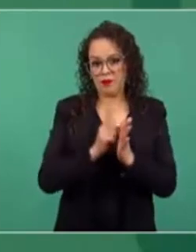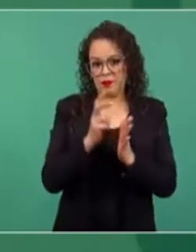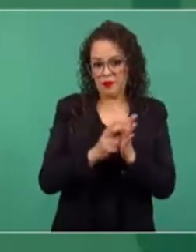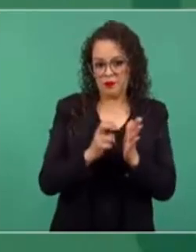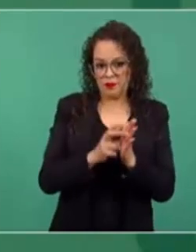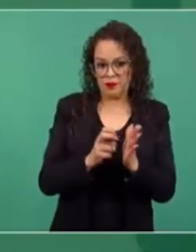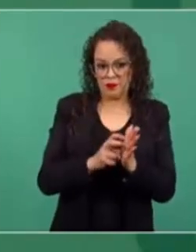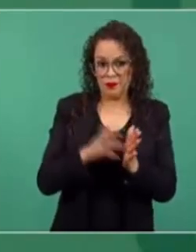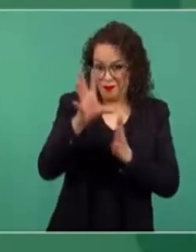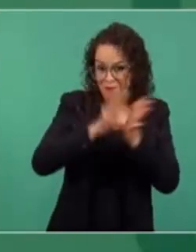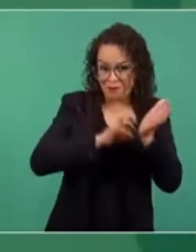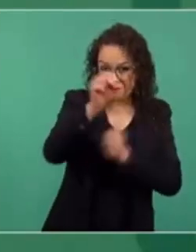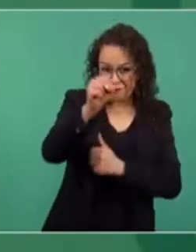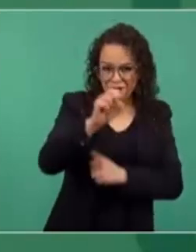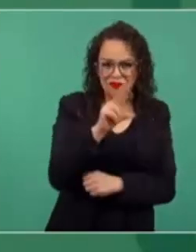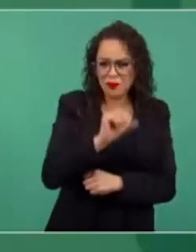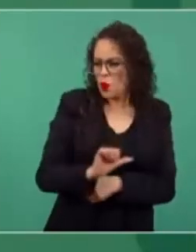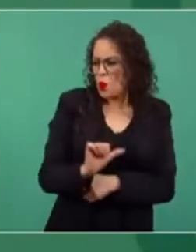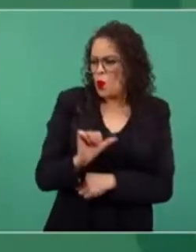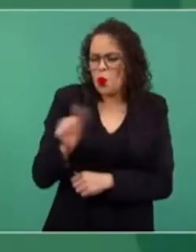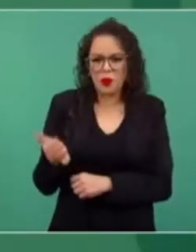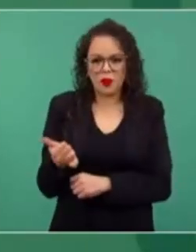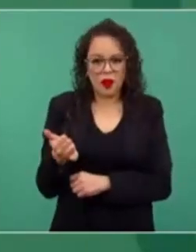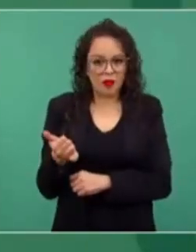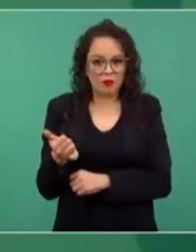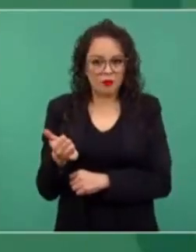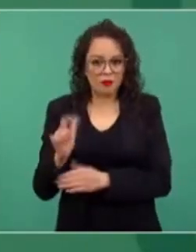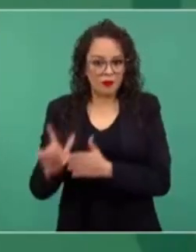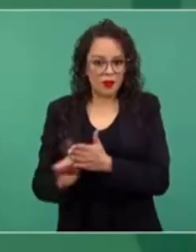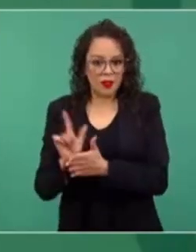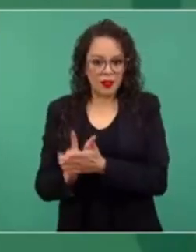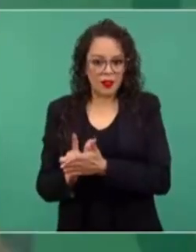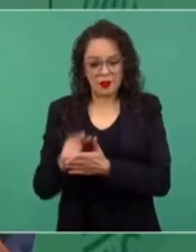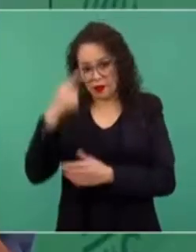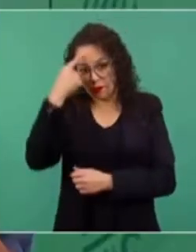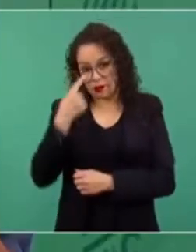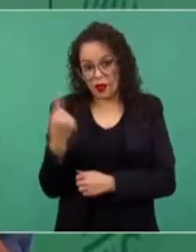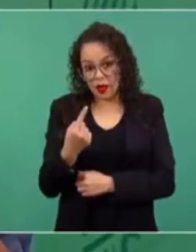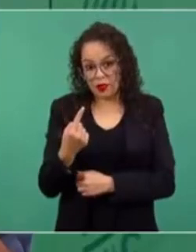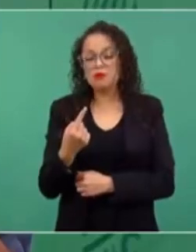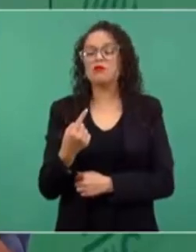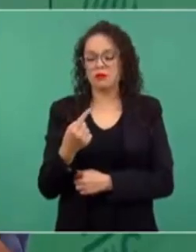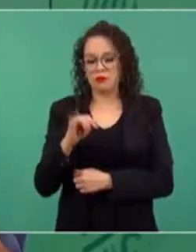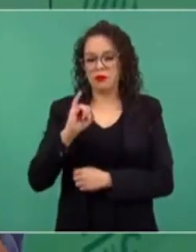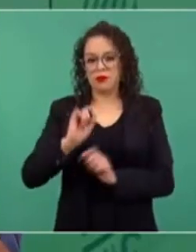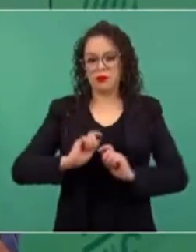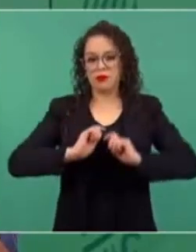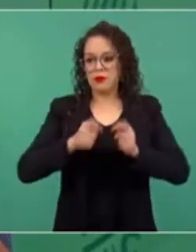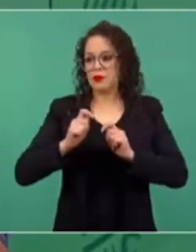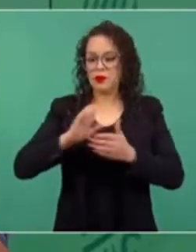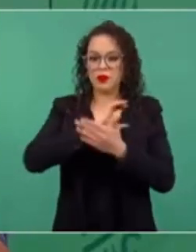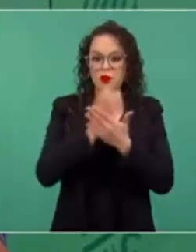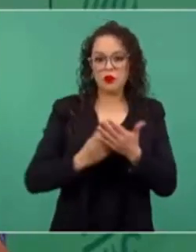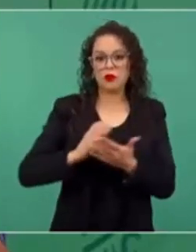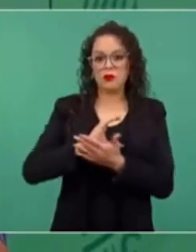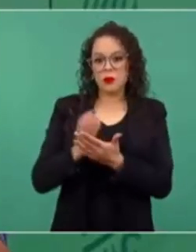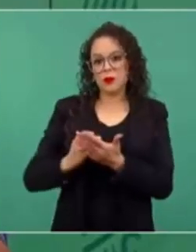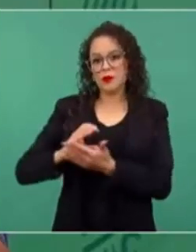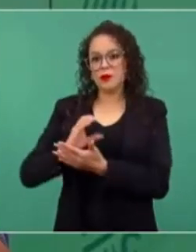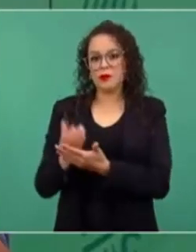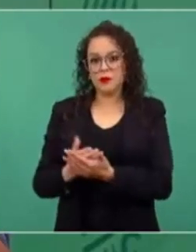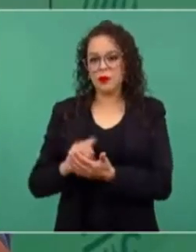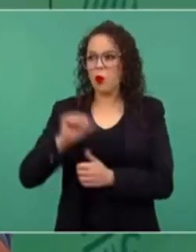siquiera a la Constitución, para empezar a entregar concesiones a empresas particulares,